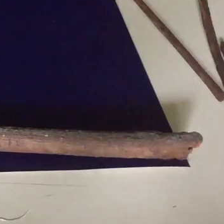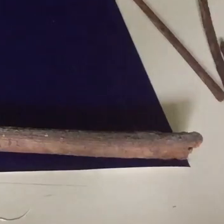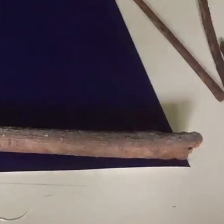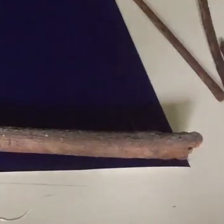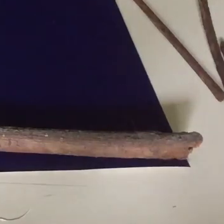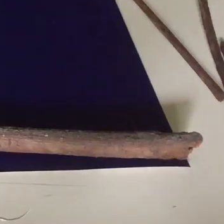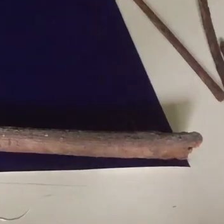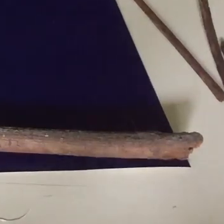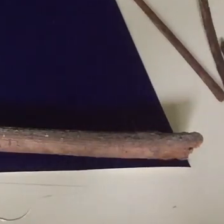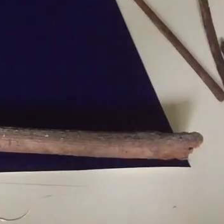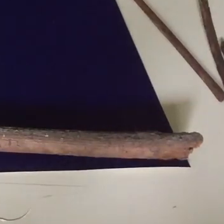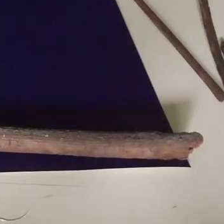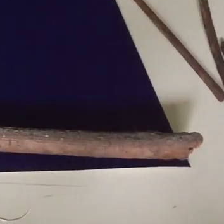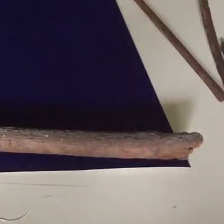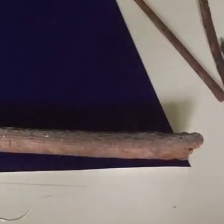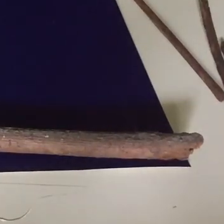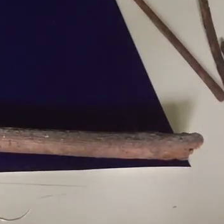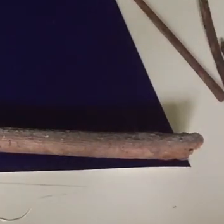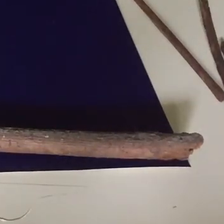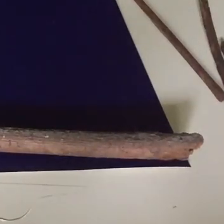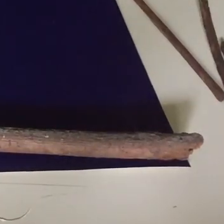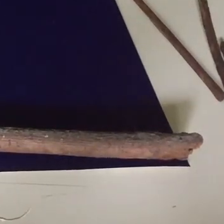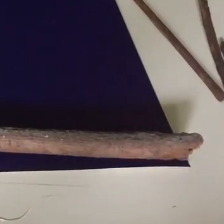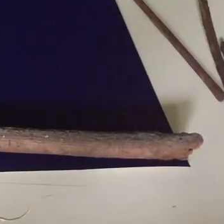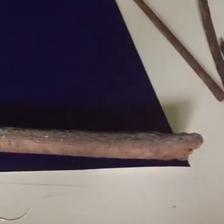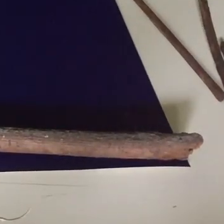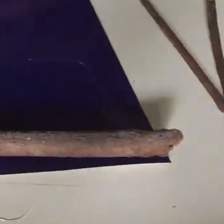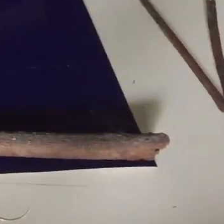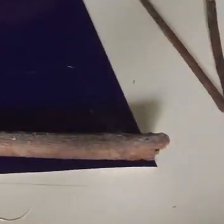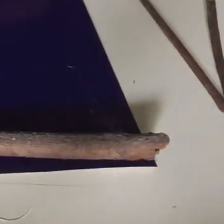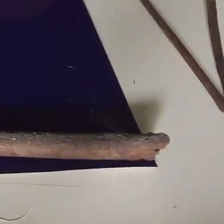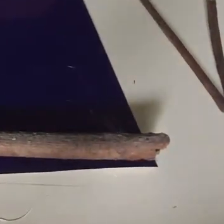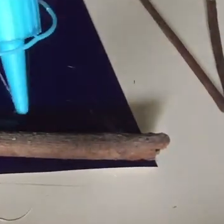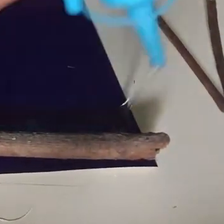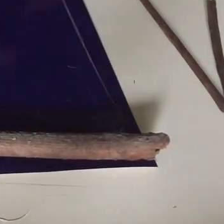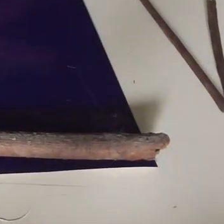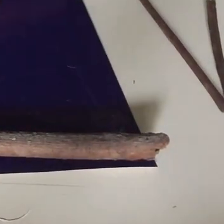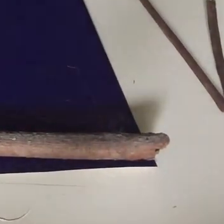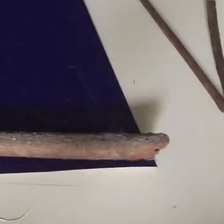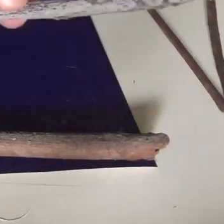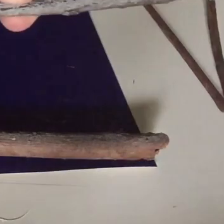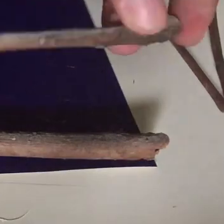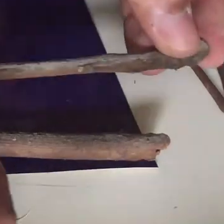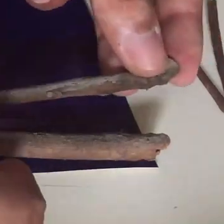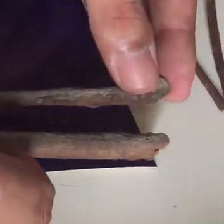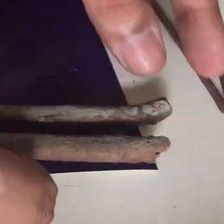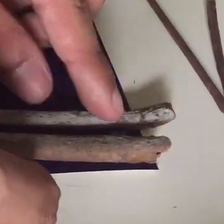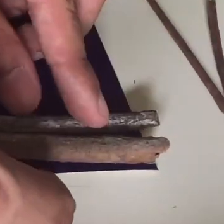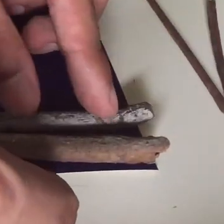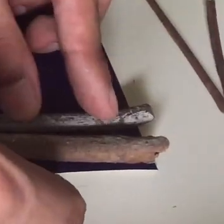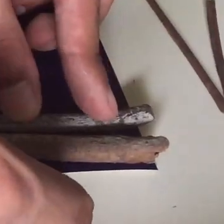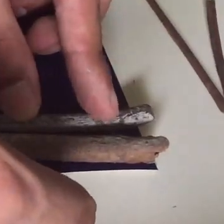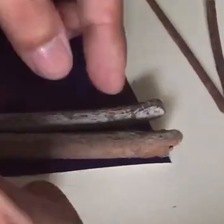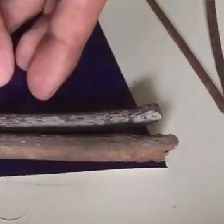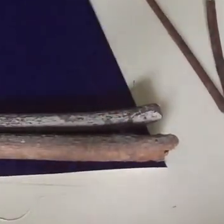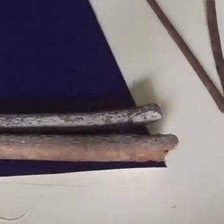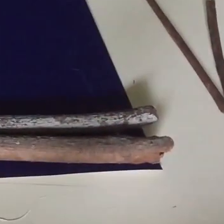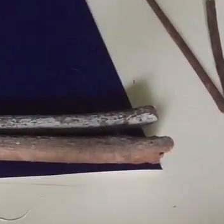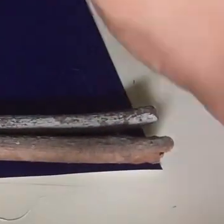podremos colocar el clave de una de las ramitas presión un poco en